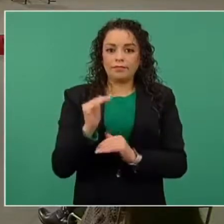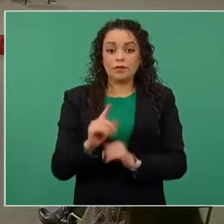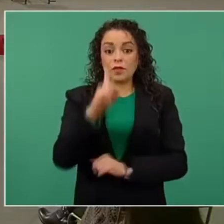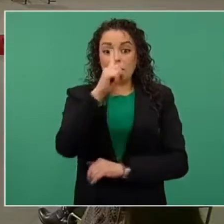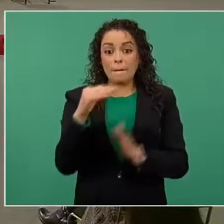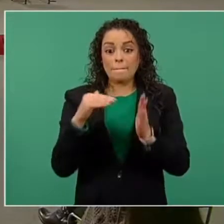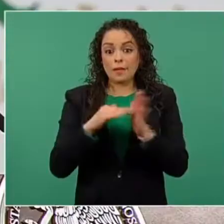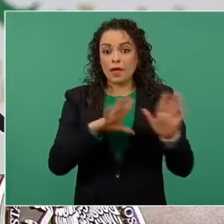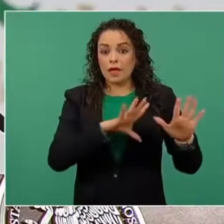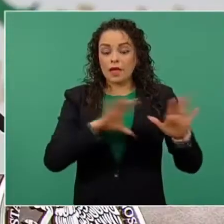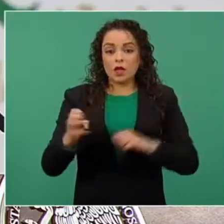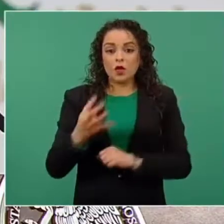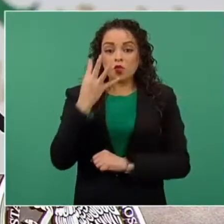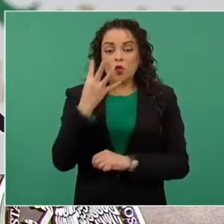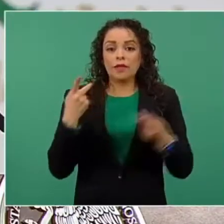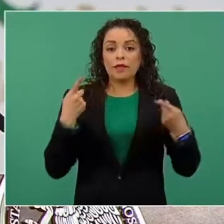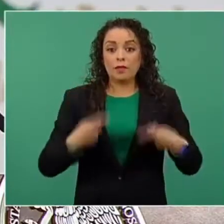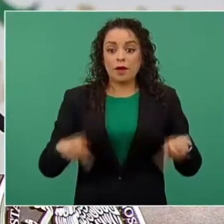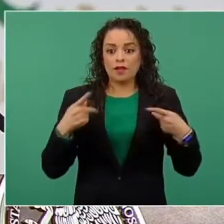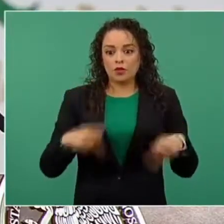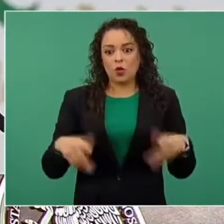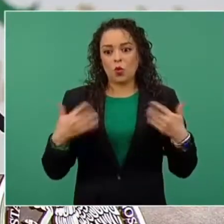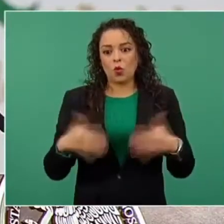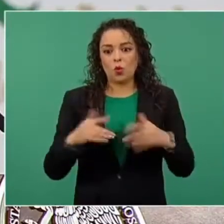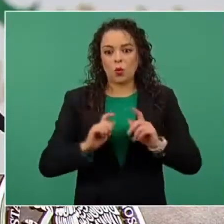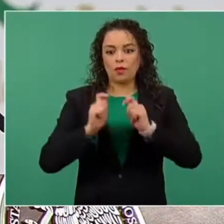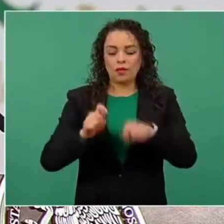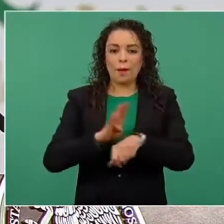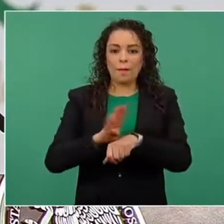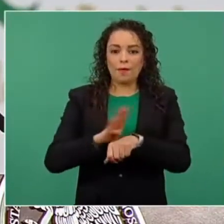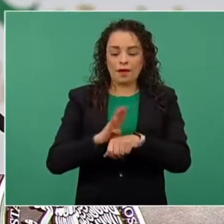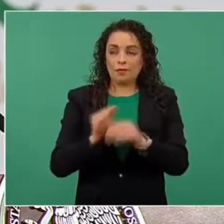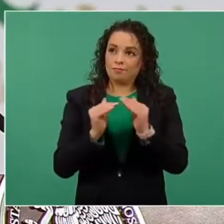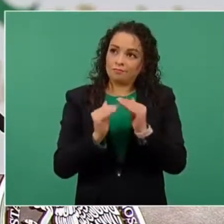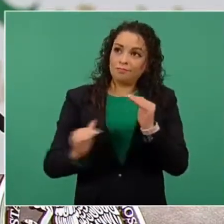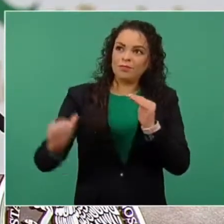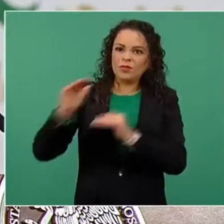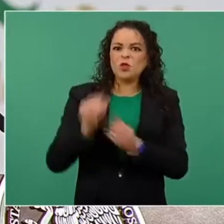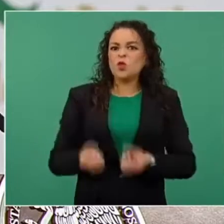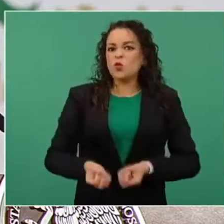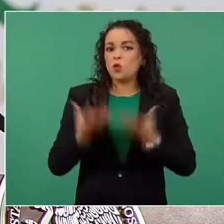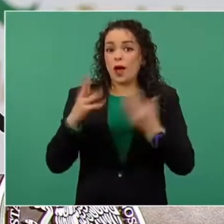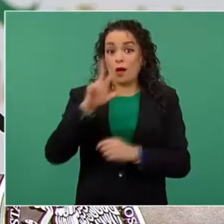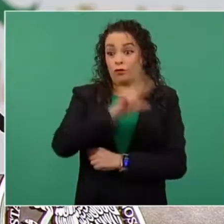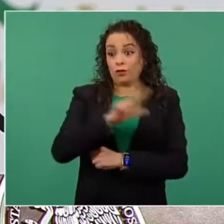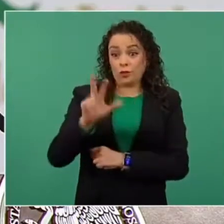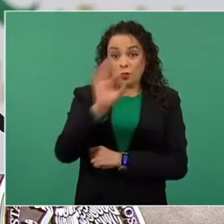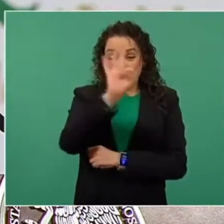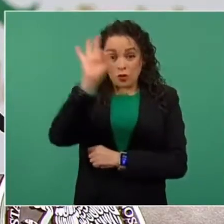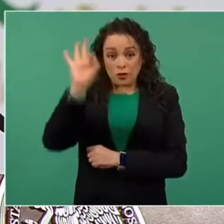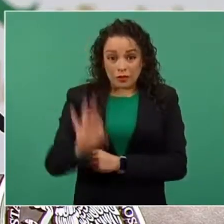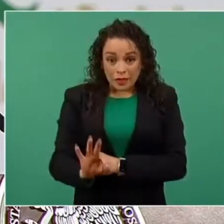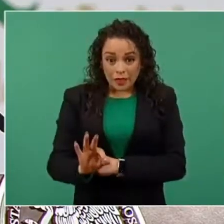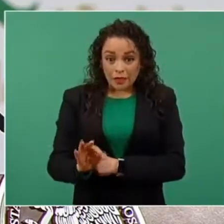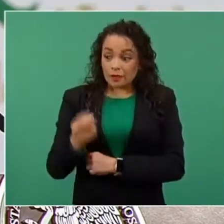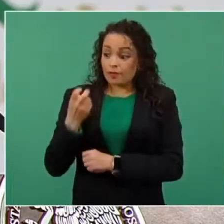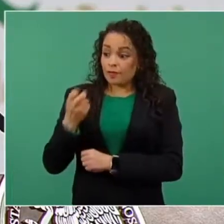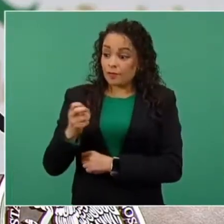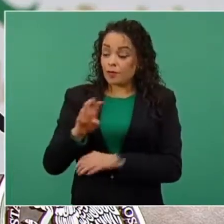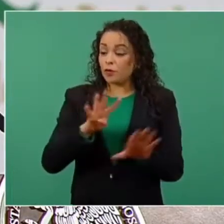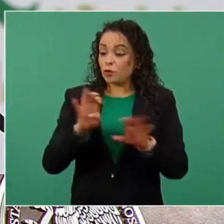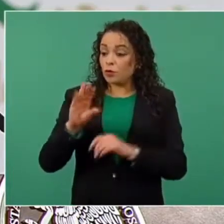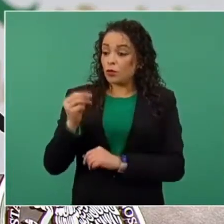504 personas beneficiarias, un incremento del 88 por ciento, de los cuales 493 son